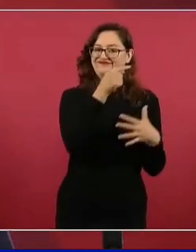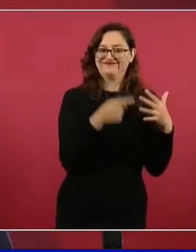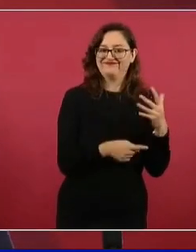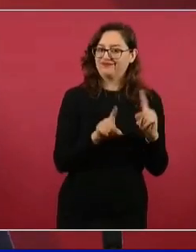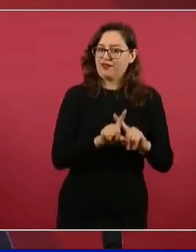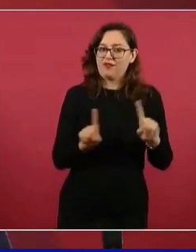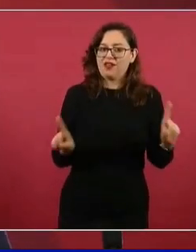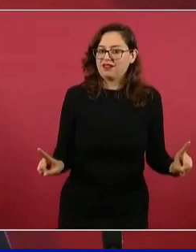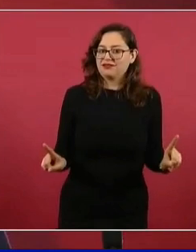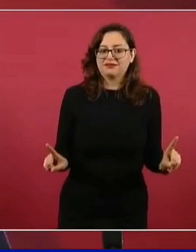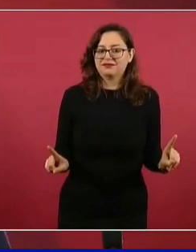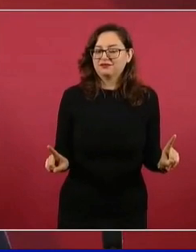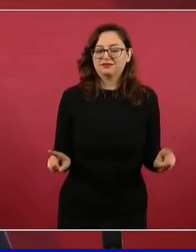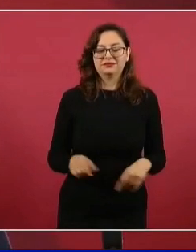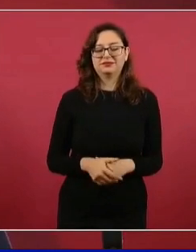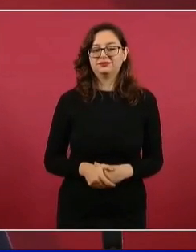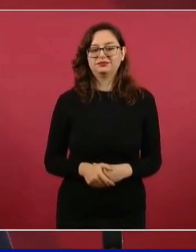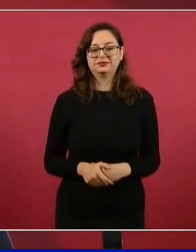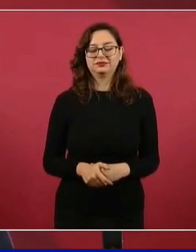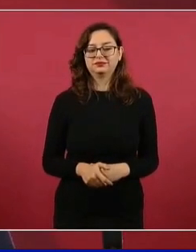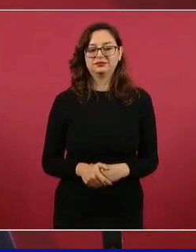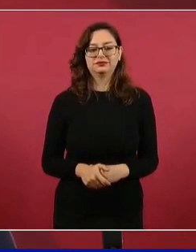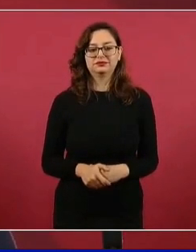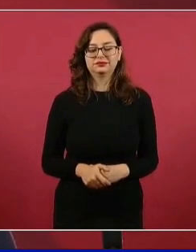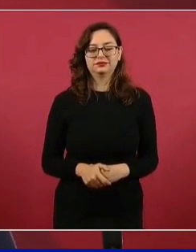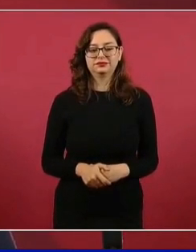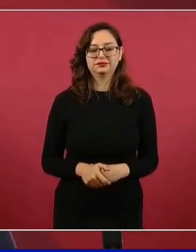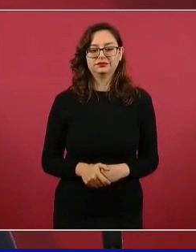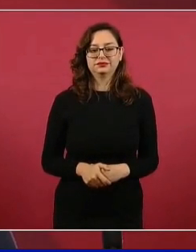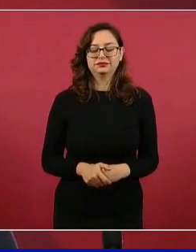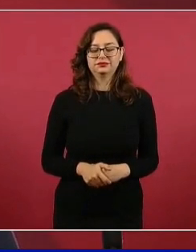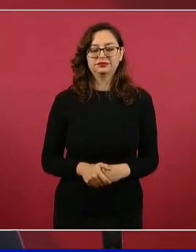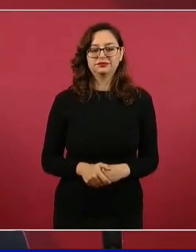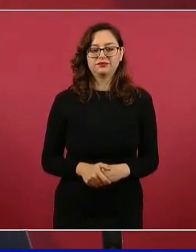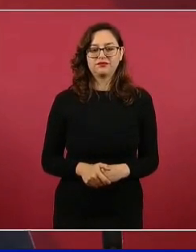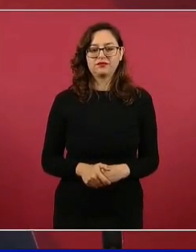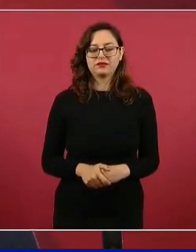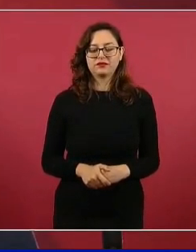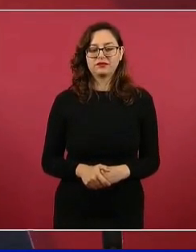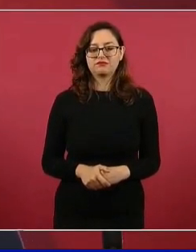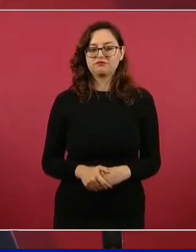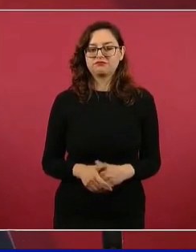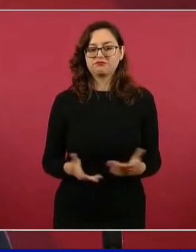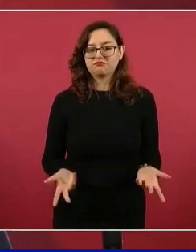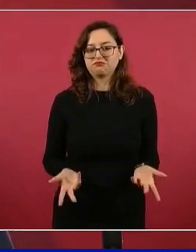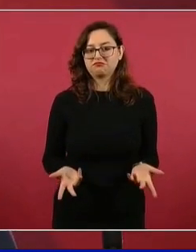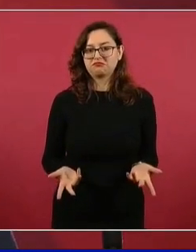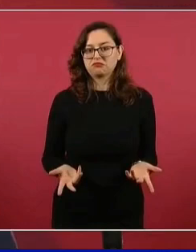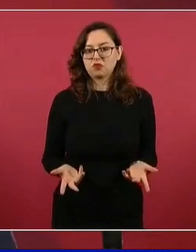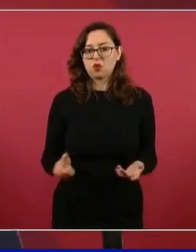ese es conservador,